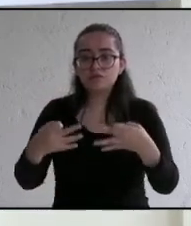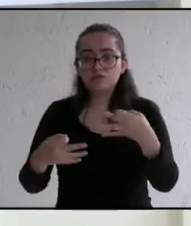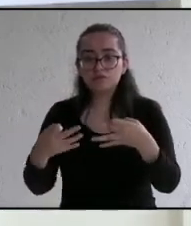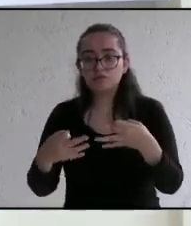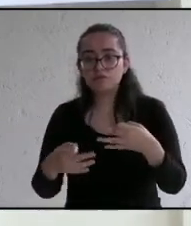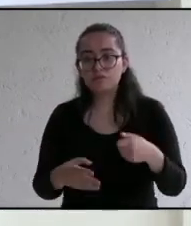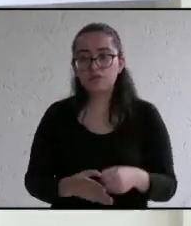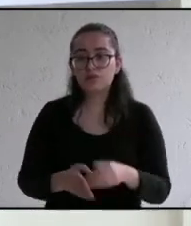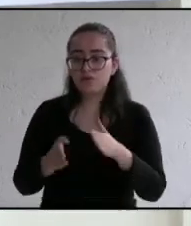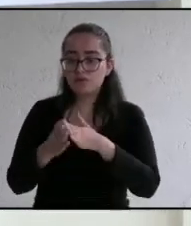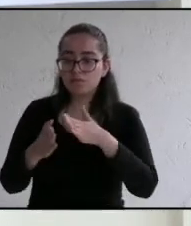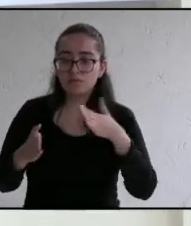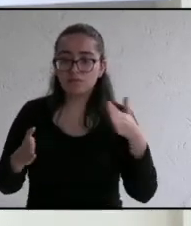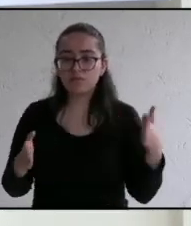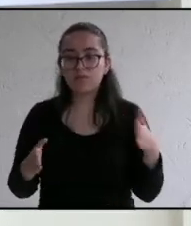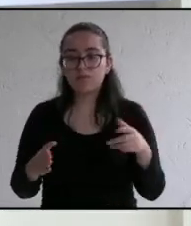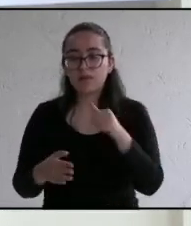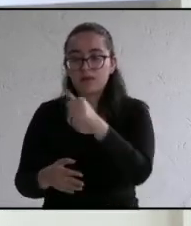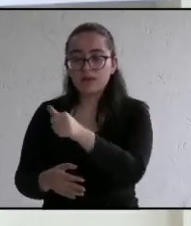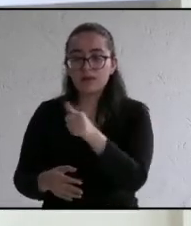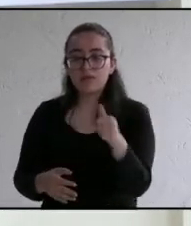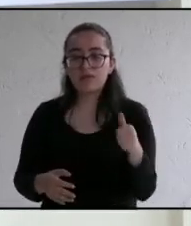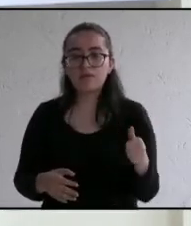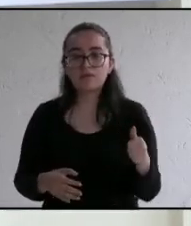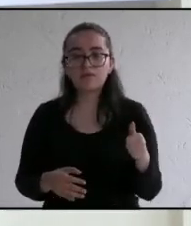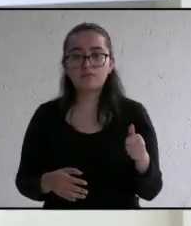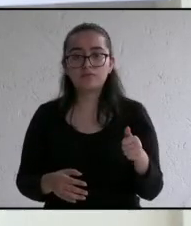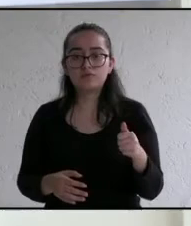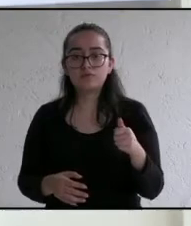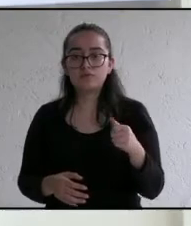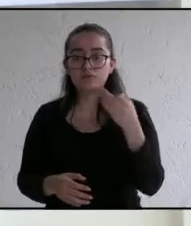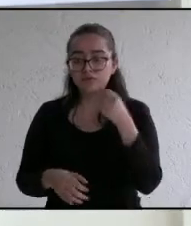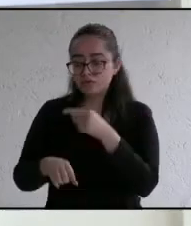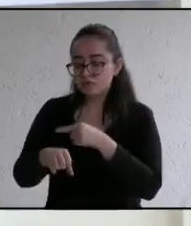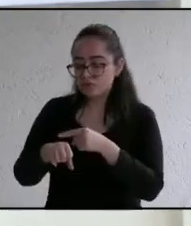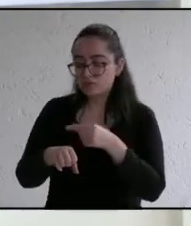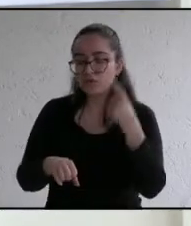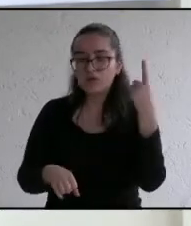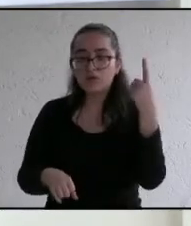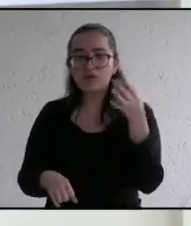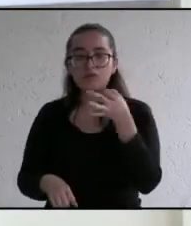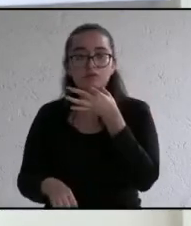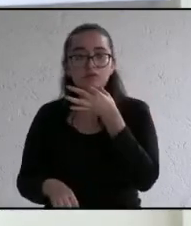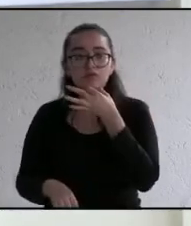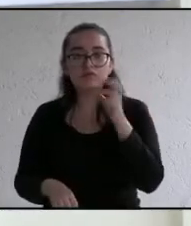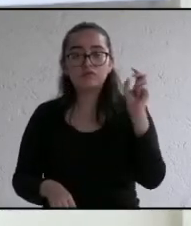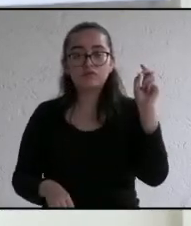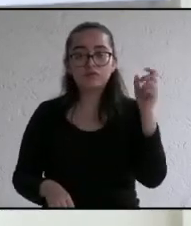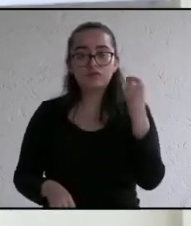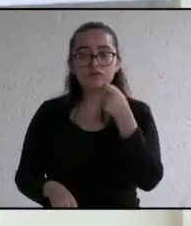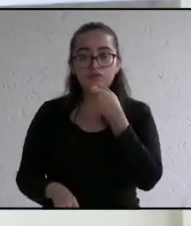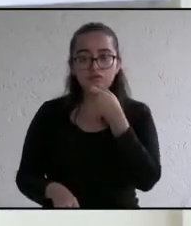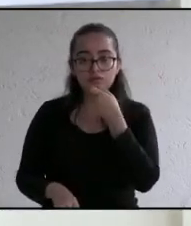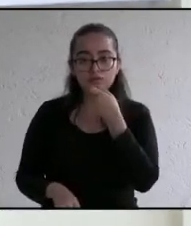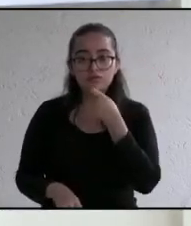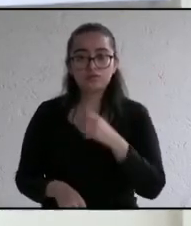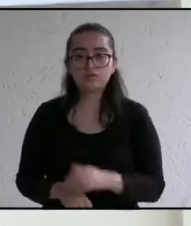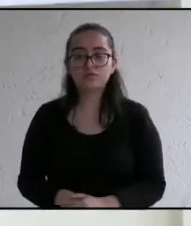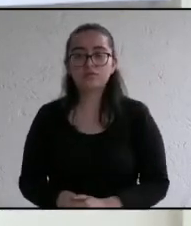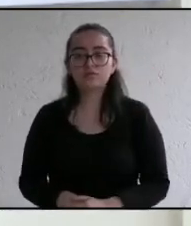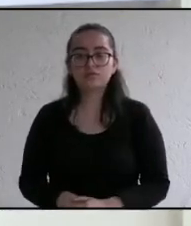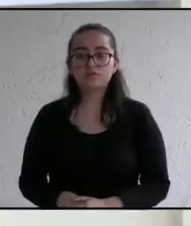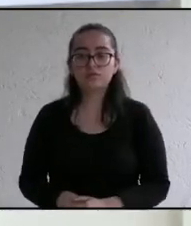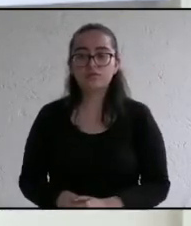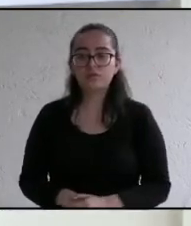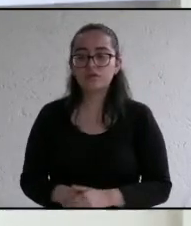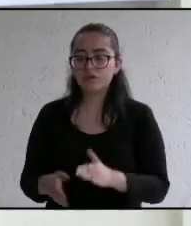este bloque los candidatos tienen una bolsa de tiempo de un minuto treinta segundos y podrán